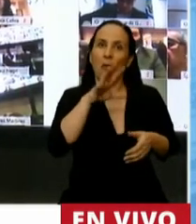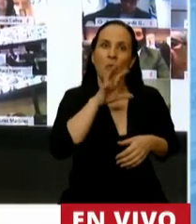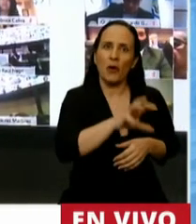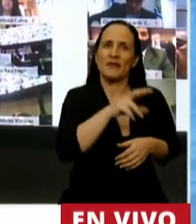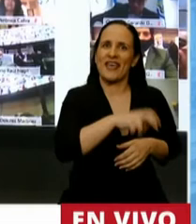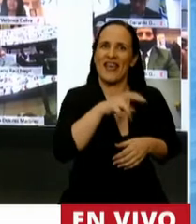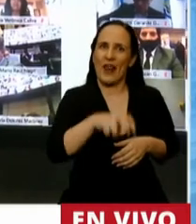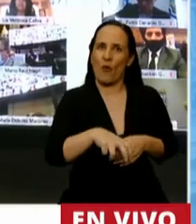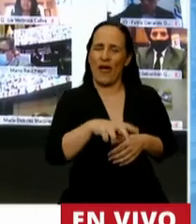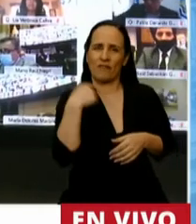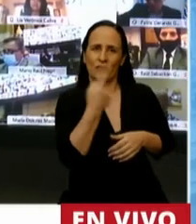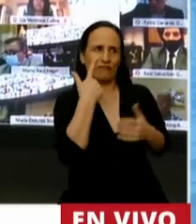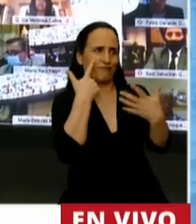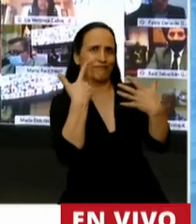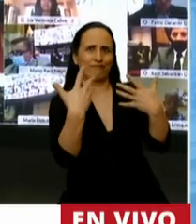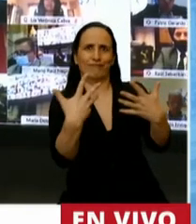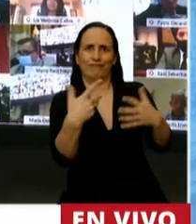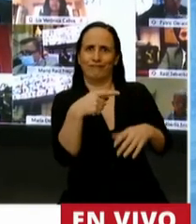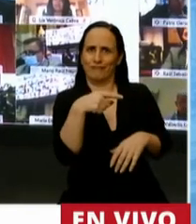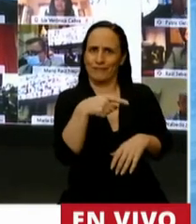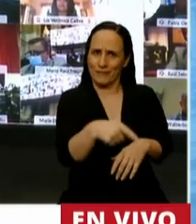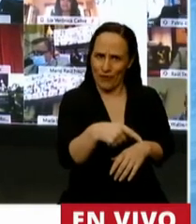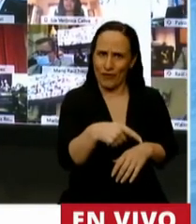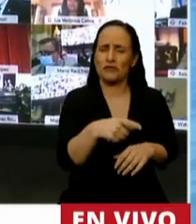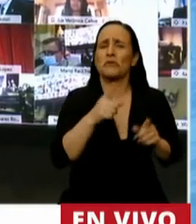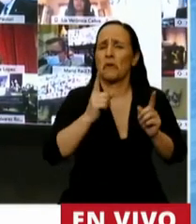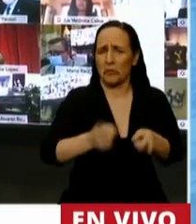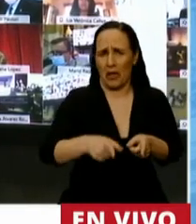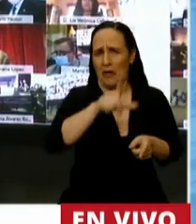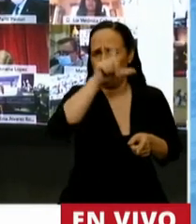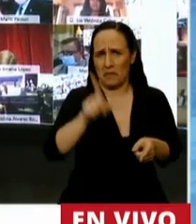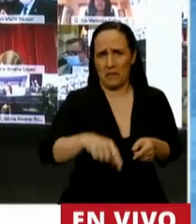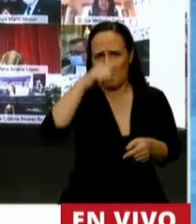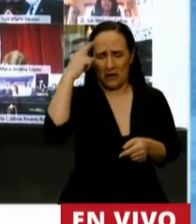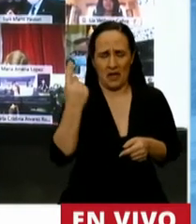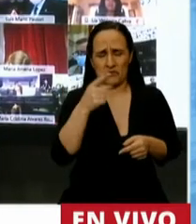Nauquén, su provincia, y en muchos casos en el ámbito nacional.